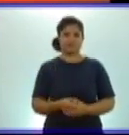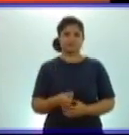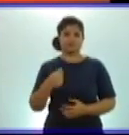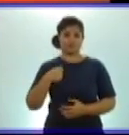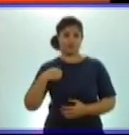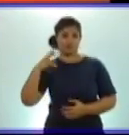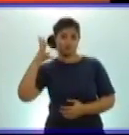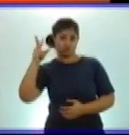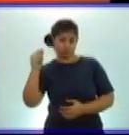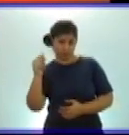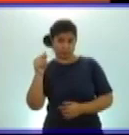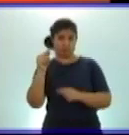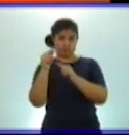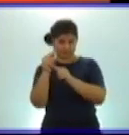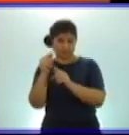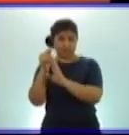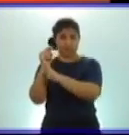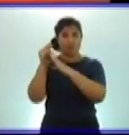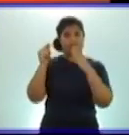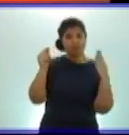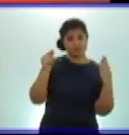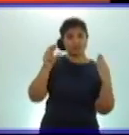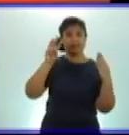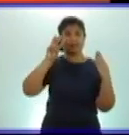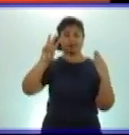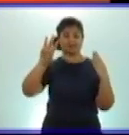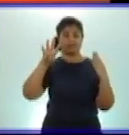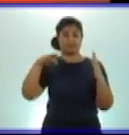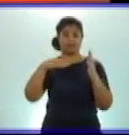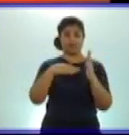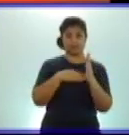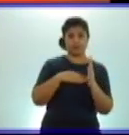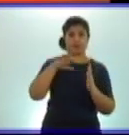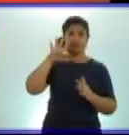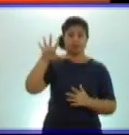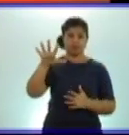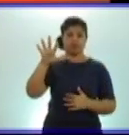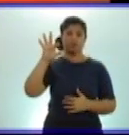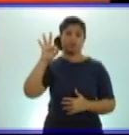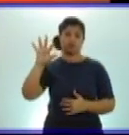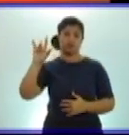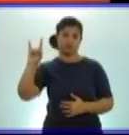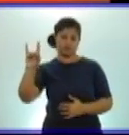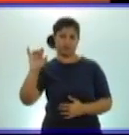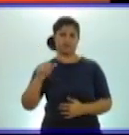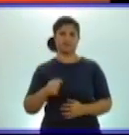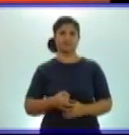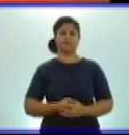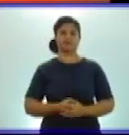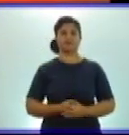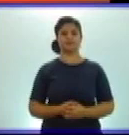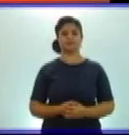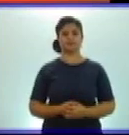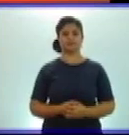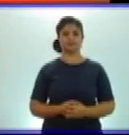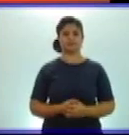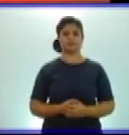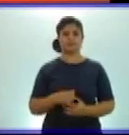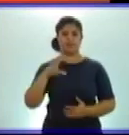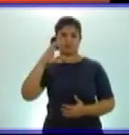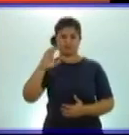antecesor a 34,589. Y el inciso C,